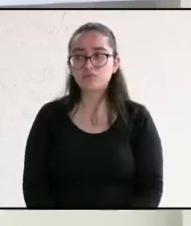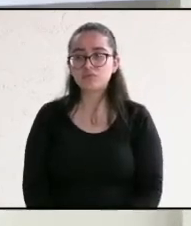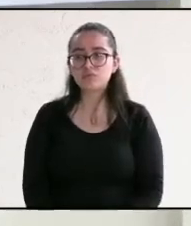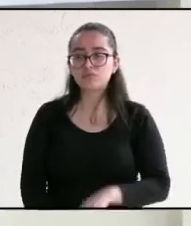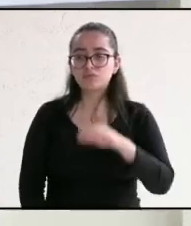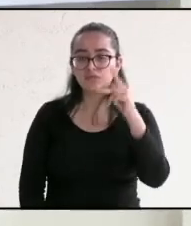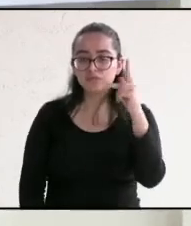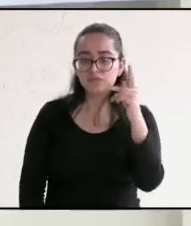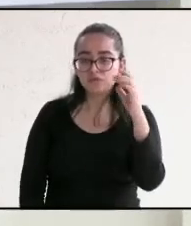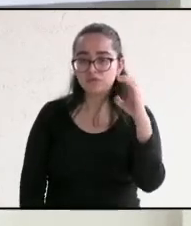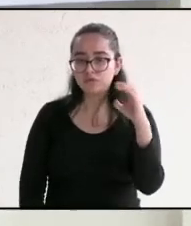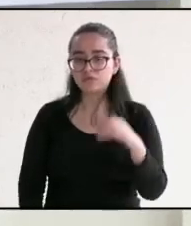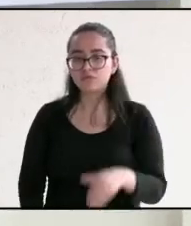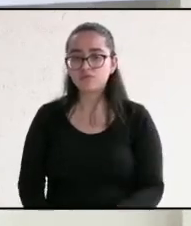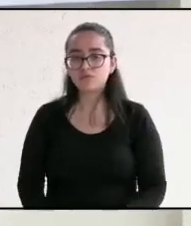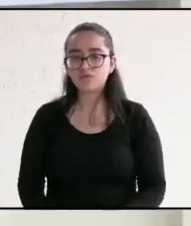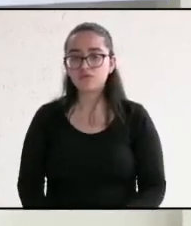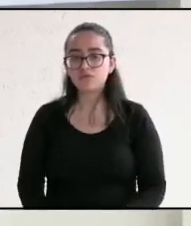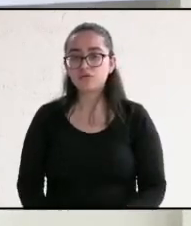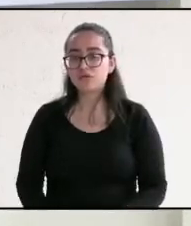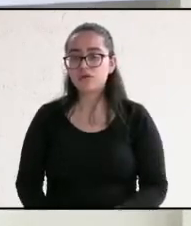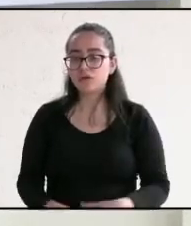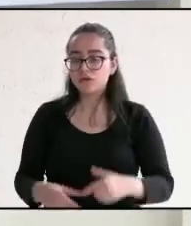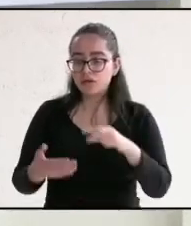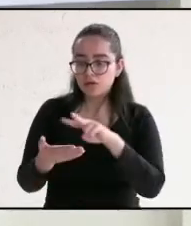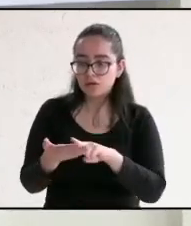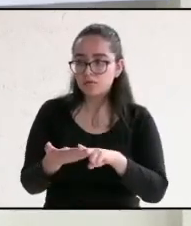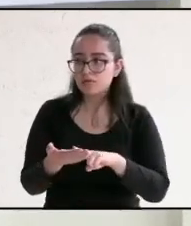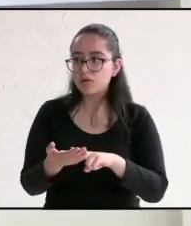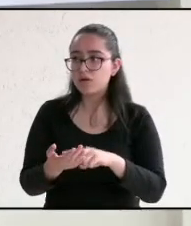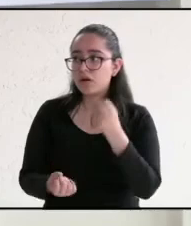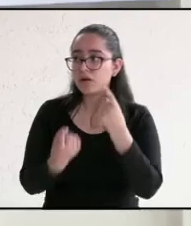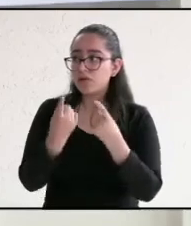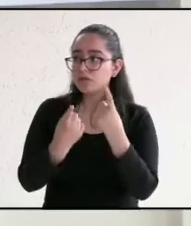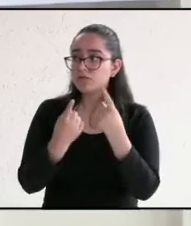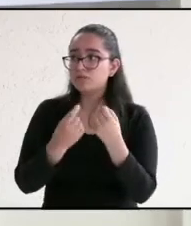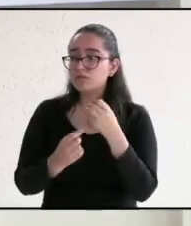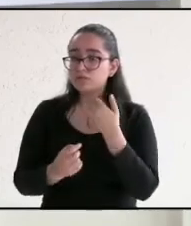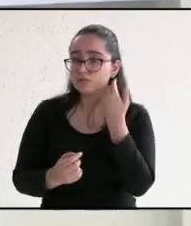Cárdenista y Partido Verde. ¿Alguien más desea participar?